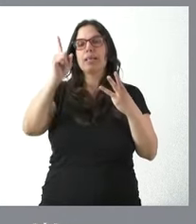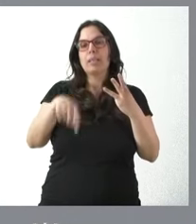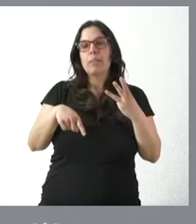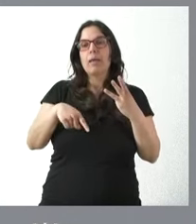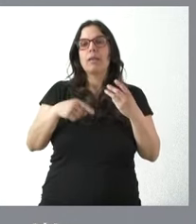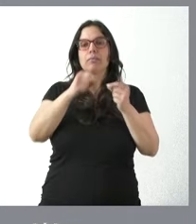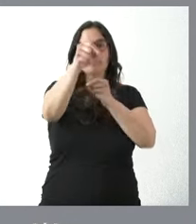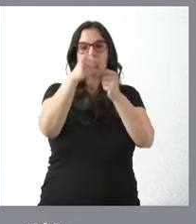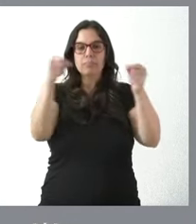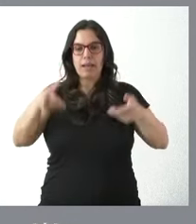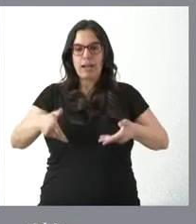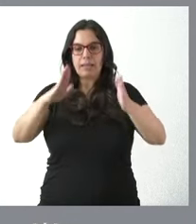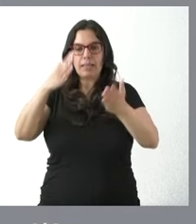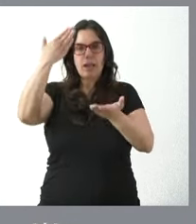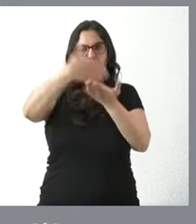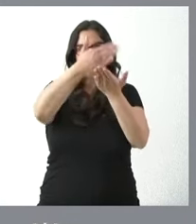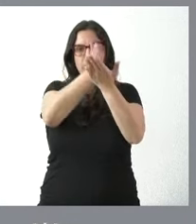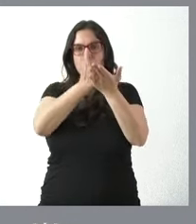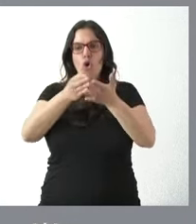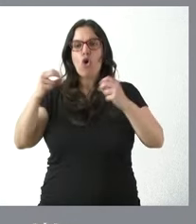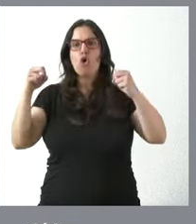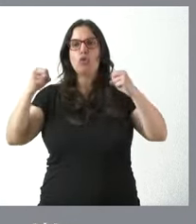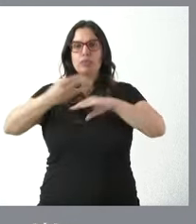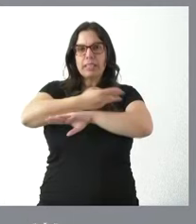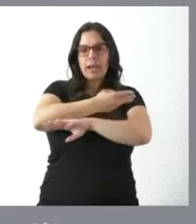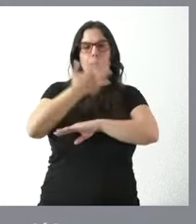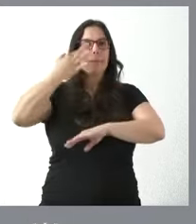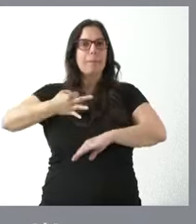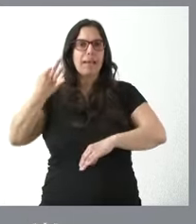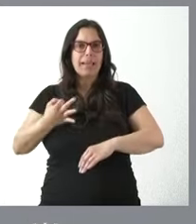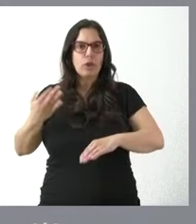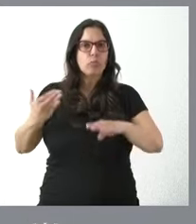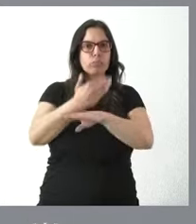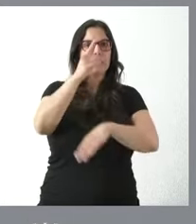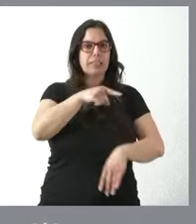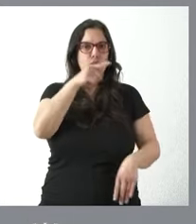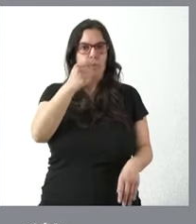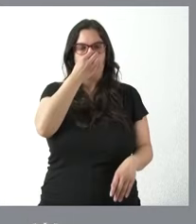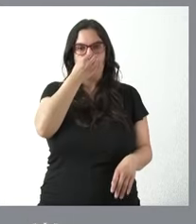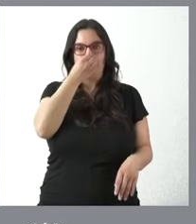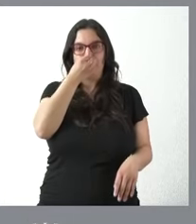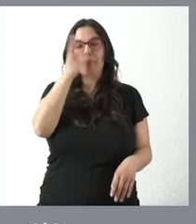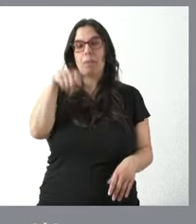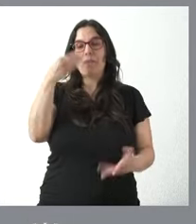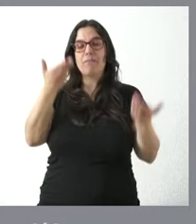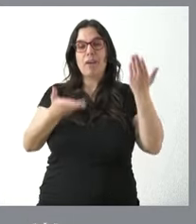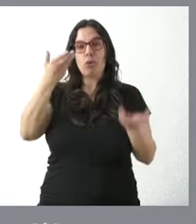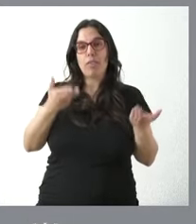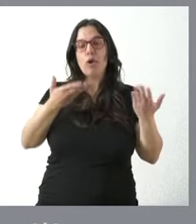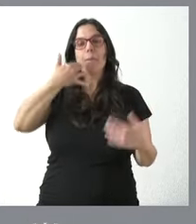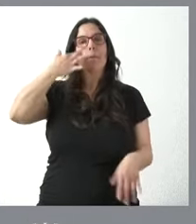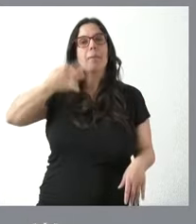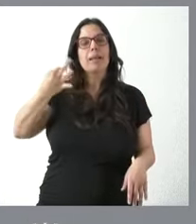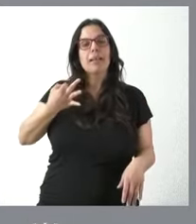longitud de los tramos de carreteras y vías de ferrocarril con alto riesgo de atropellos, así como la evaluación del riesgo de